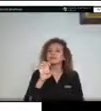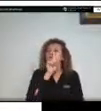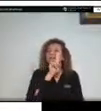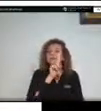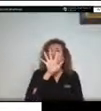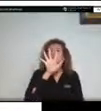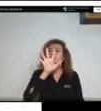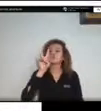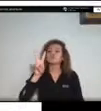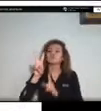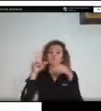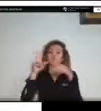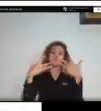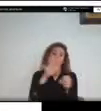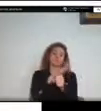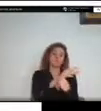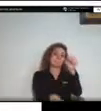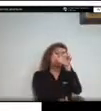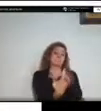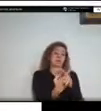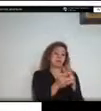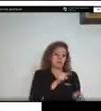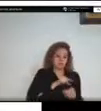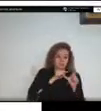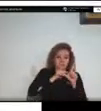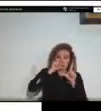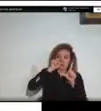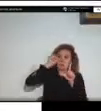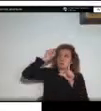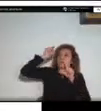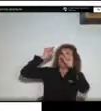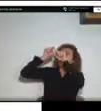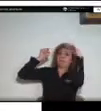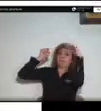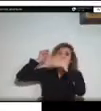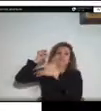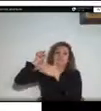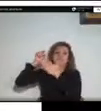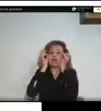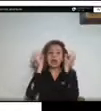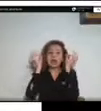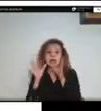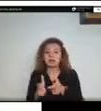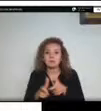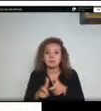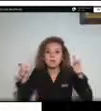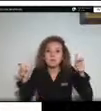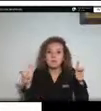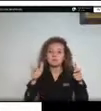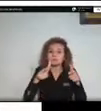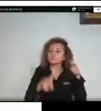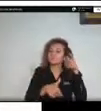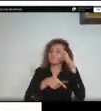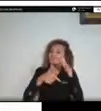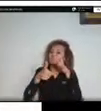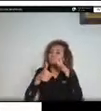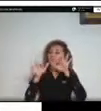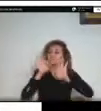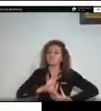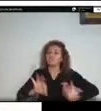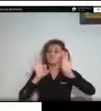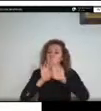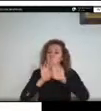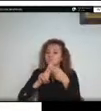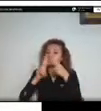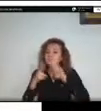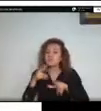estas pérdidas de contención y pues como todos lo sabrán esto está profundamente relacionado con los problemas